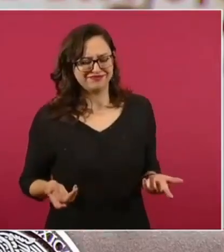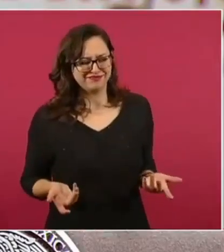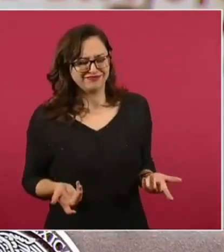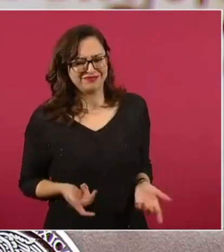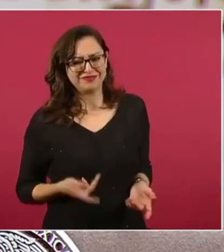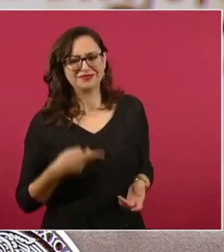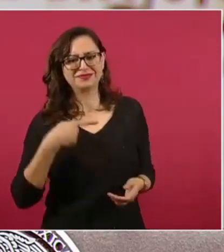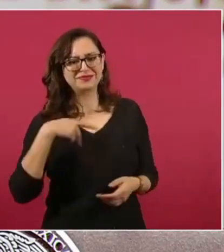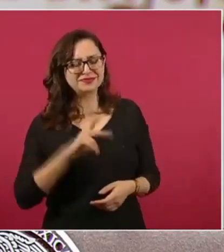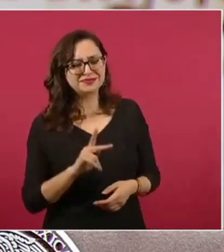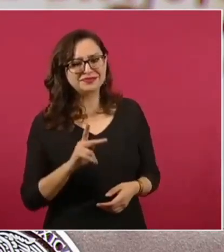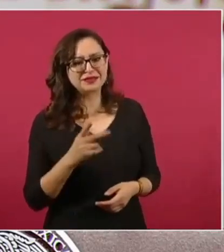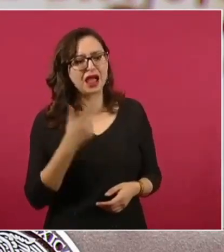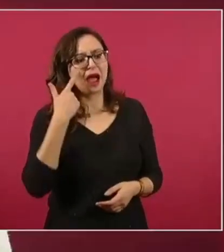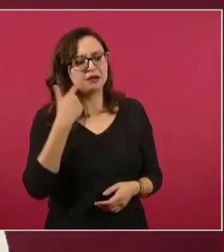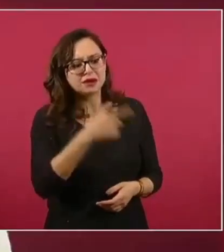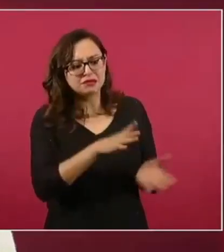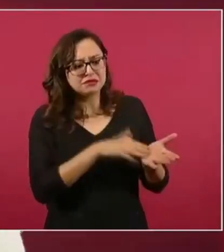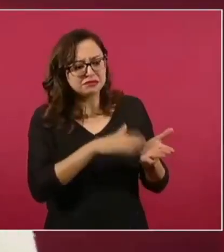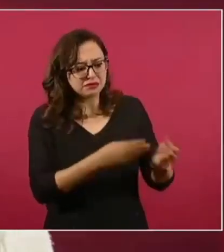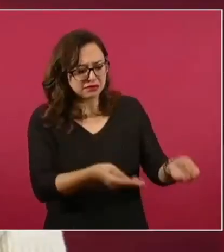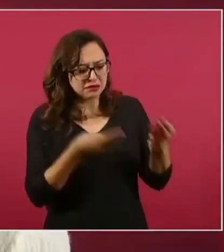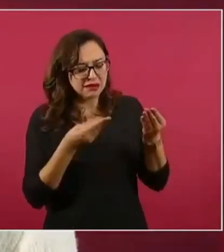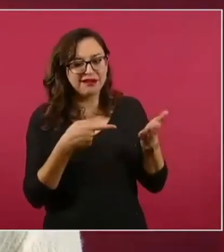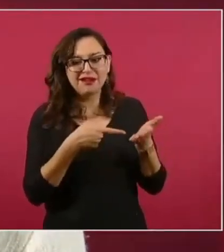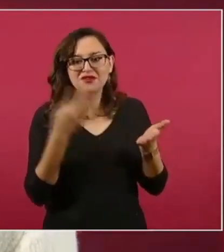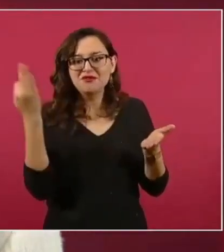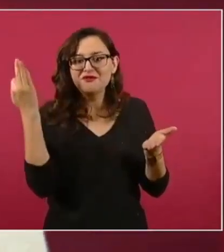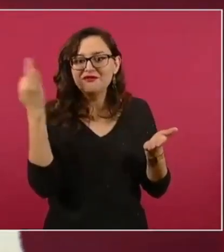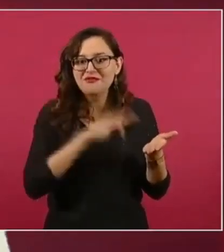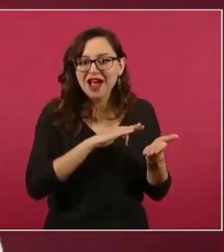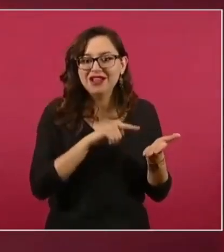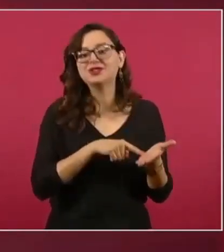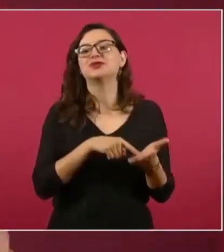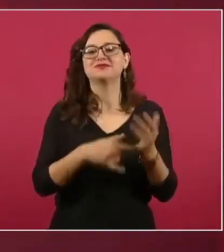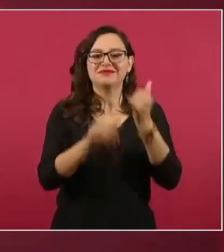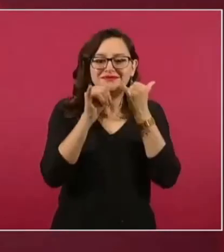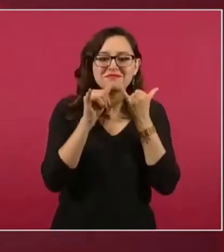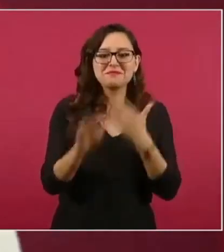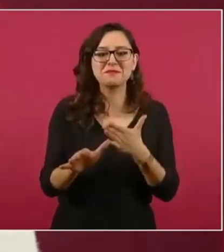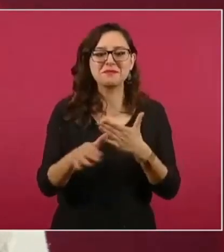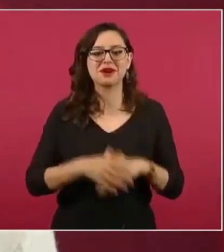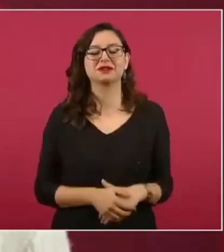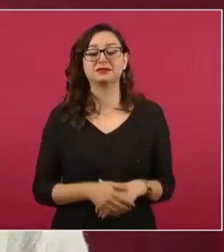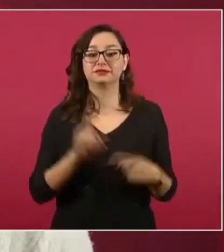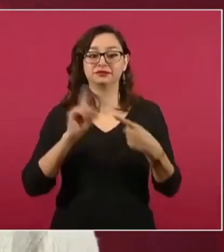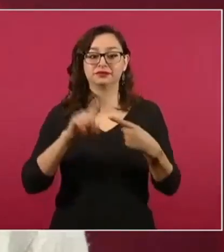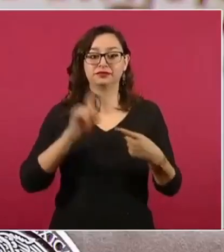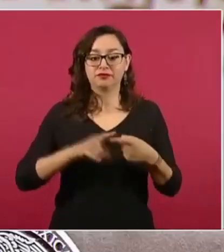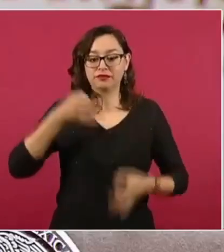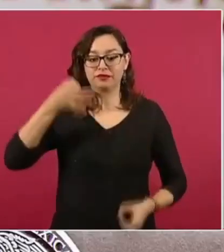la documentación que presentan es falsa. Y además quieren hacer trampa. Primero, la autoridad judicial